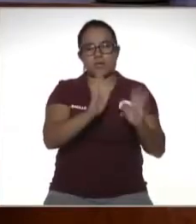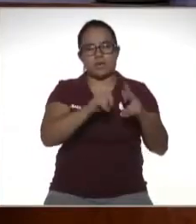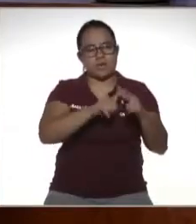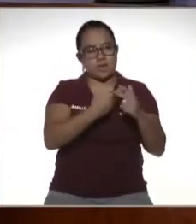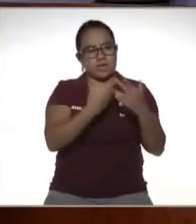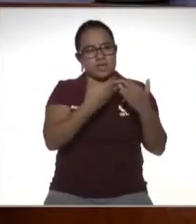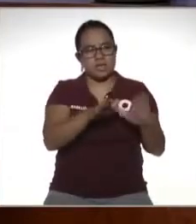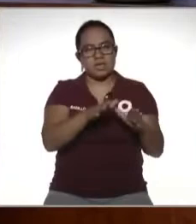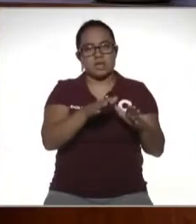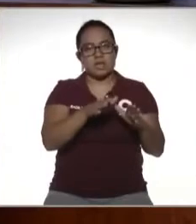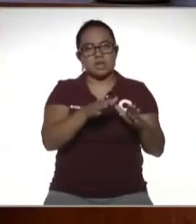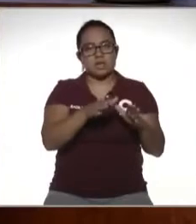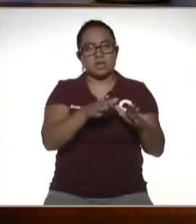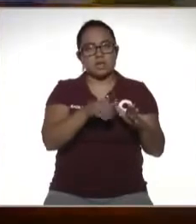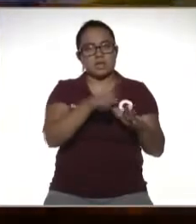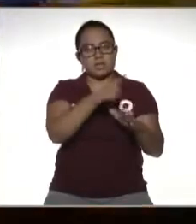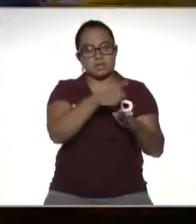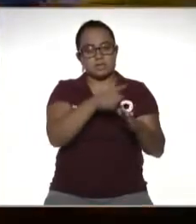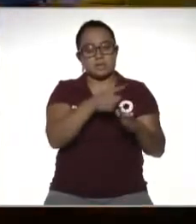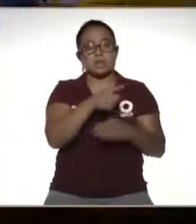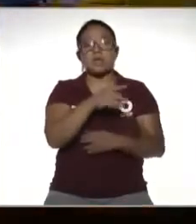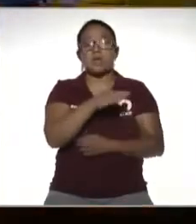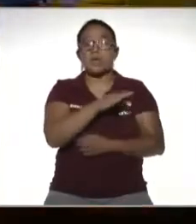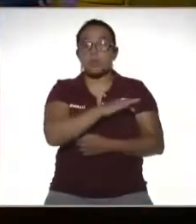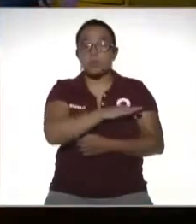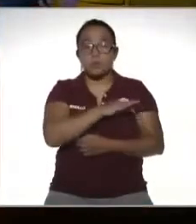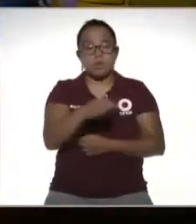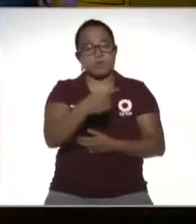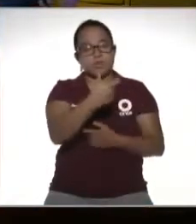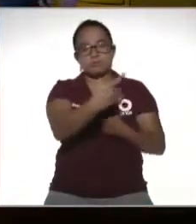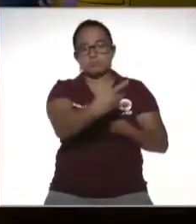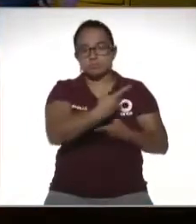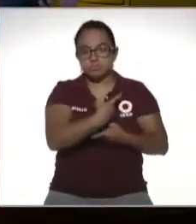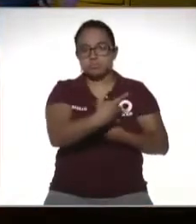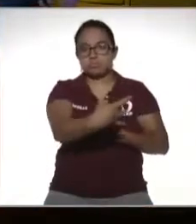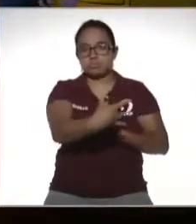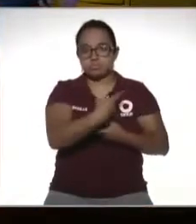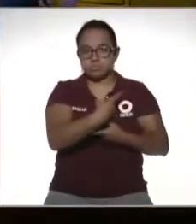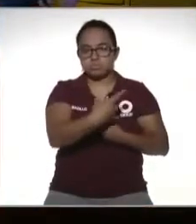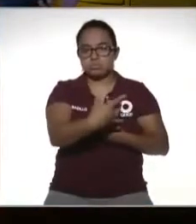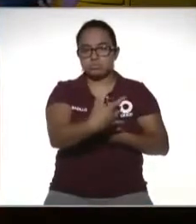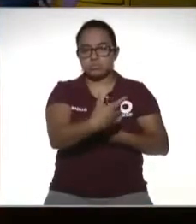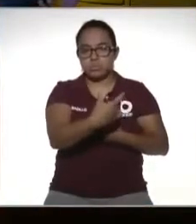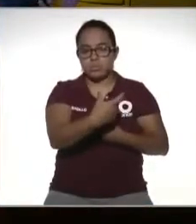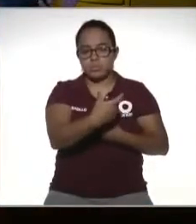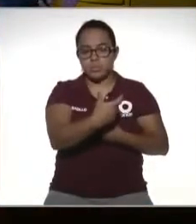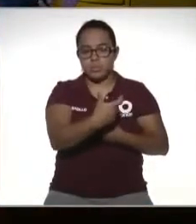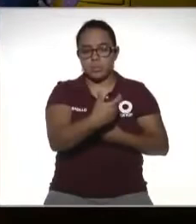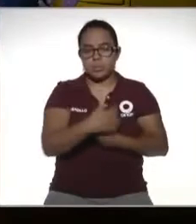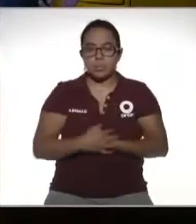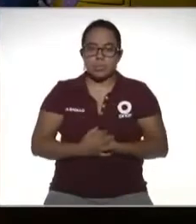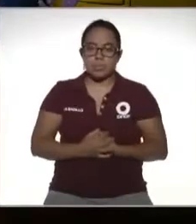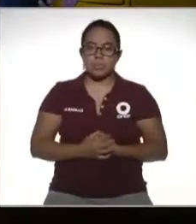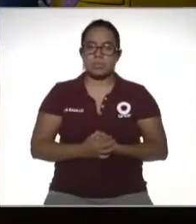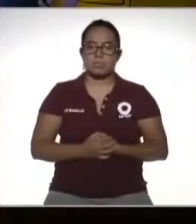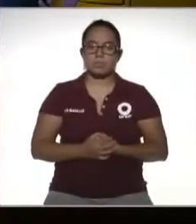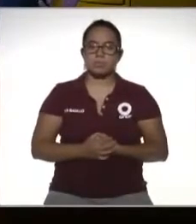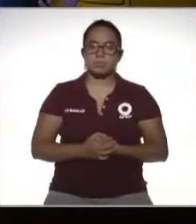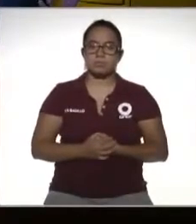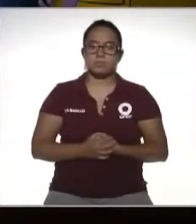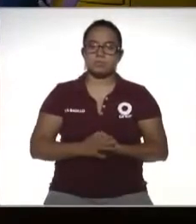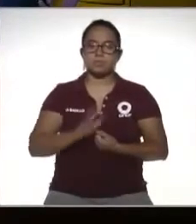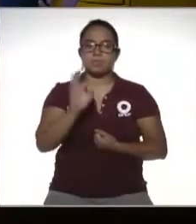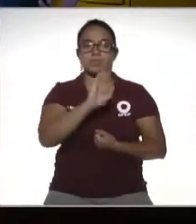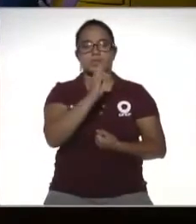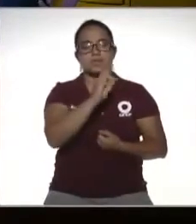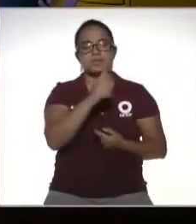institución de crédito en la que es susceptible de que reciba dinero que pueda estar implicado con